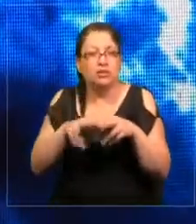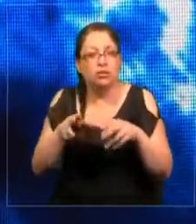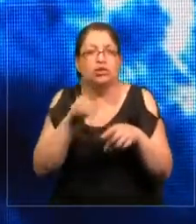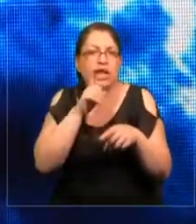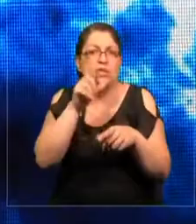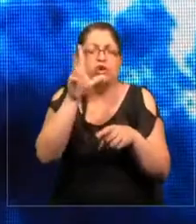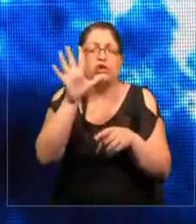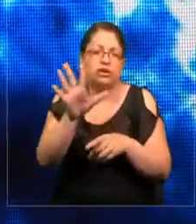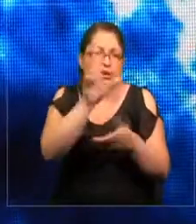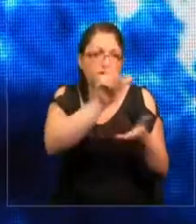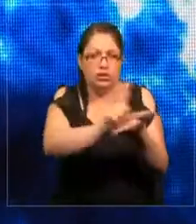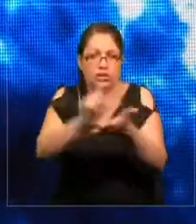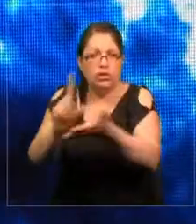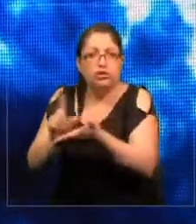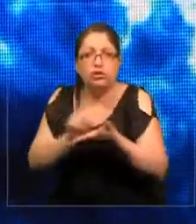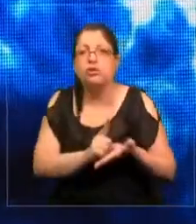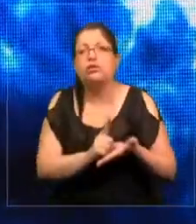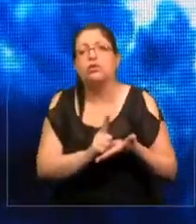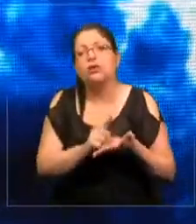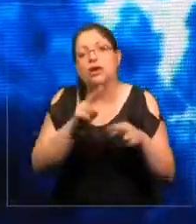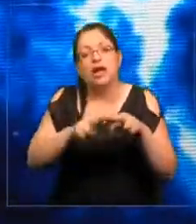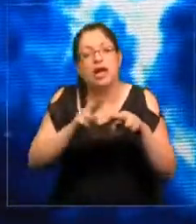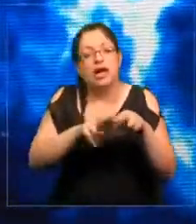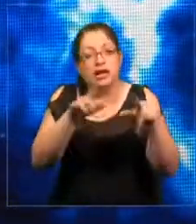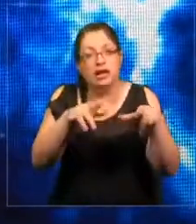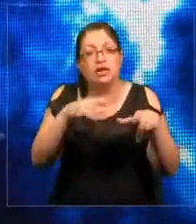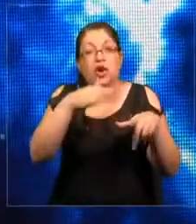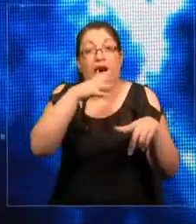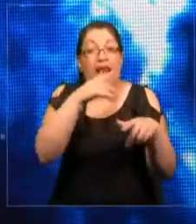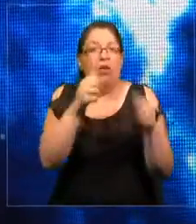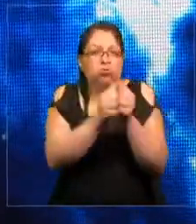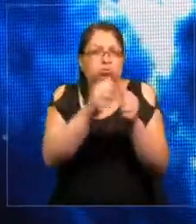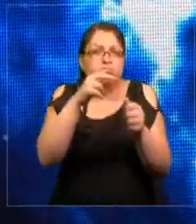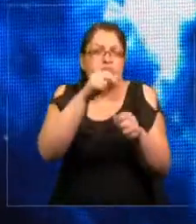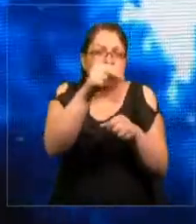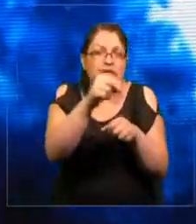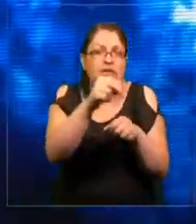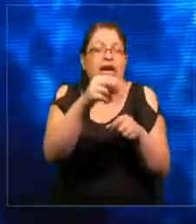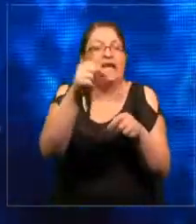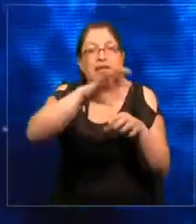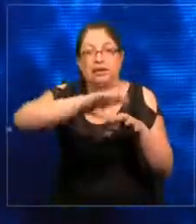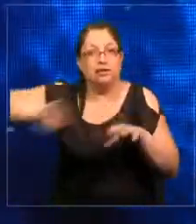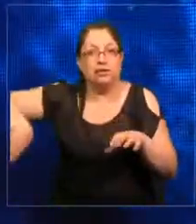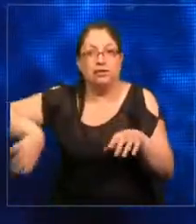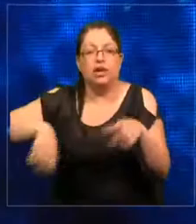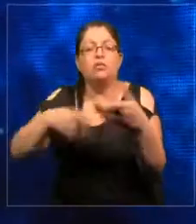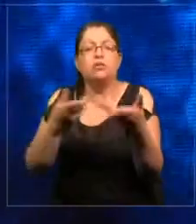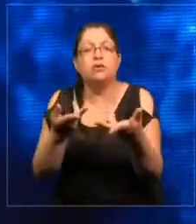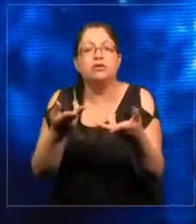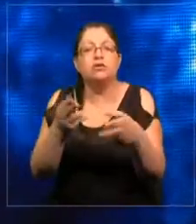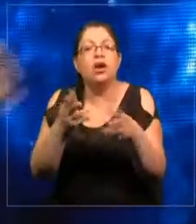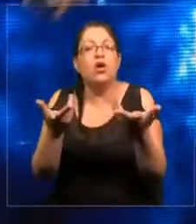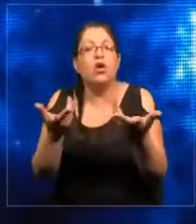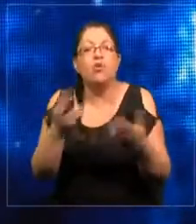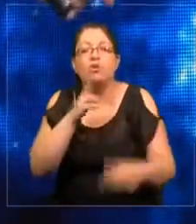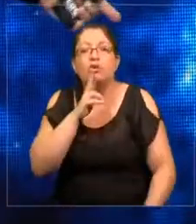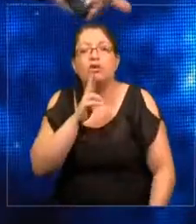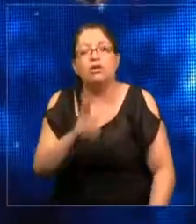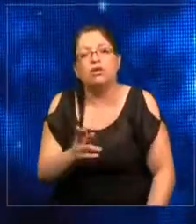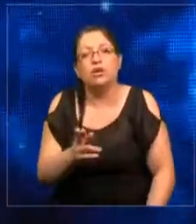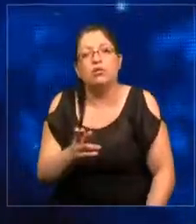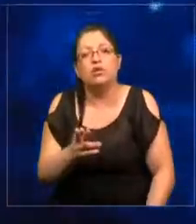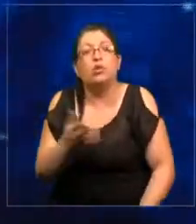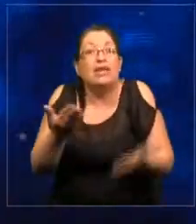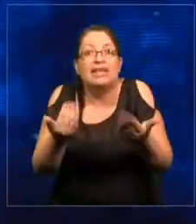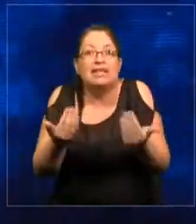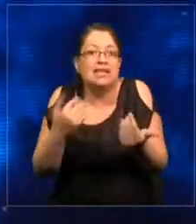plantas y estas son la respuesta a nuestra demanda